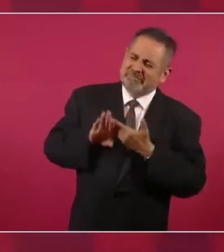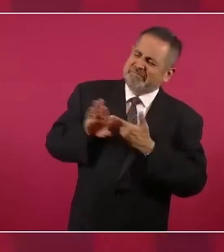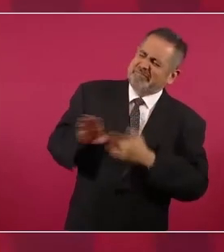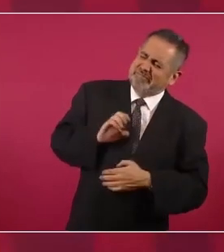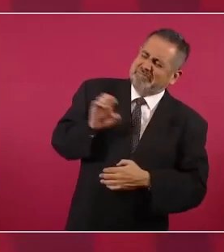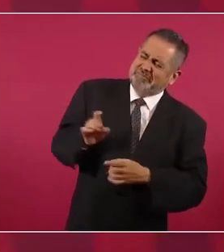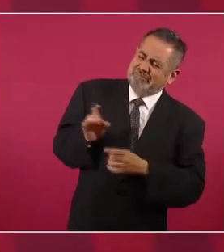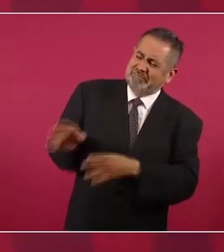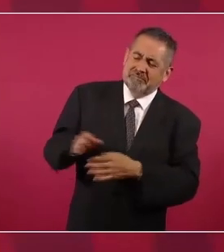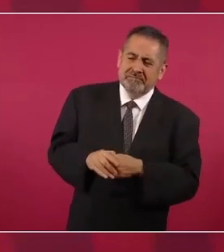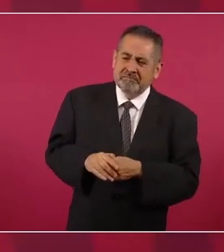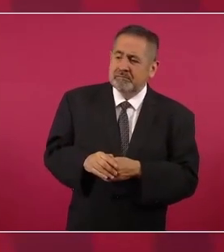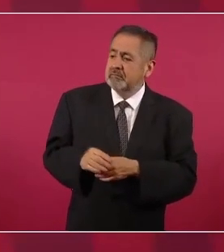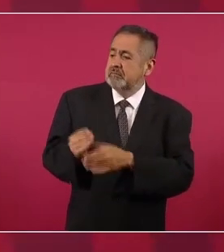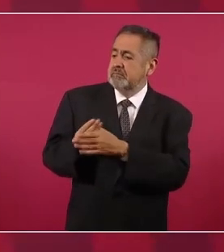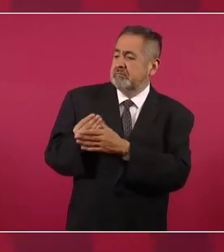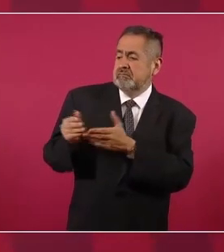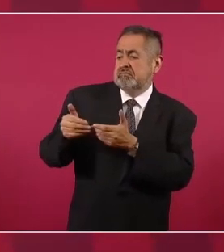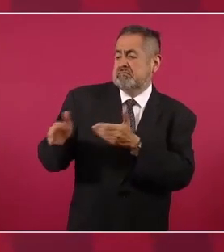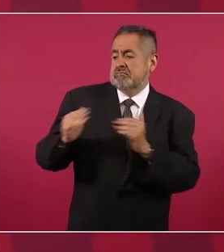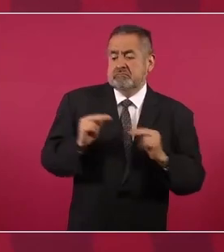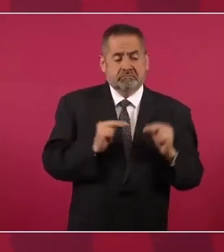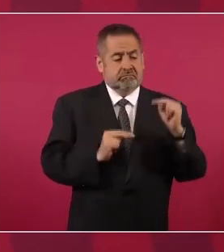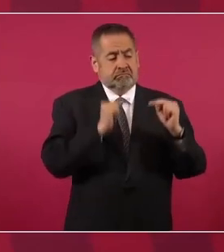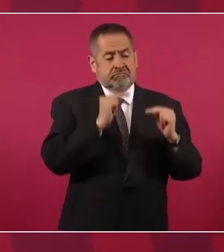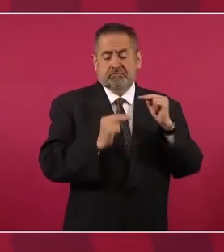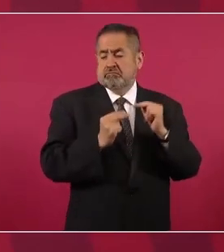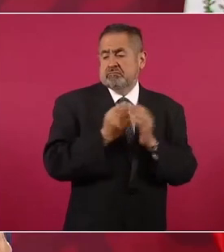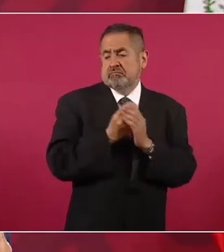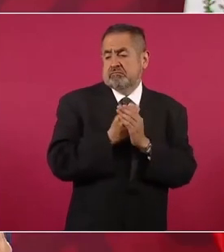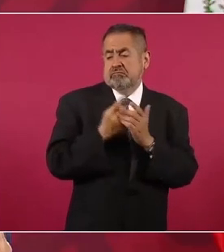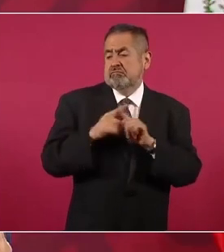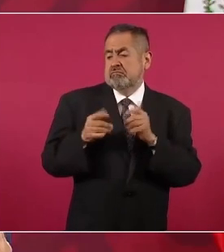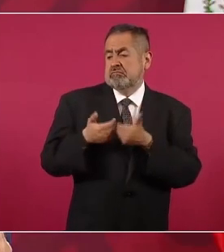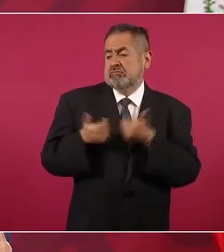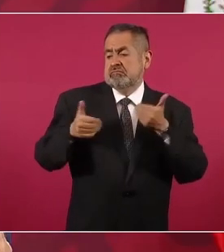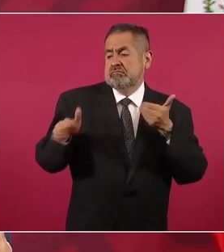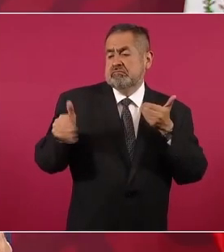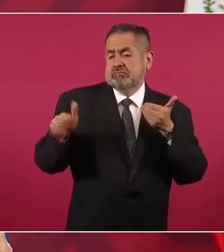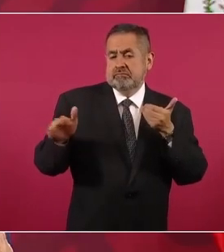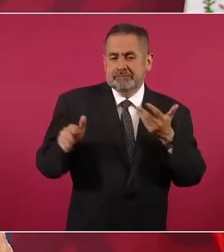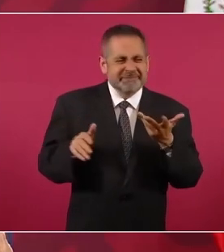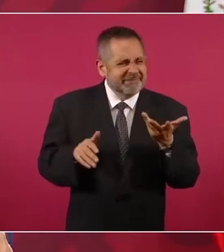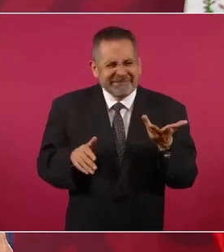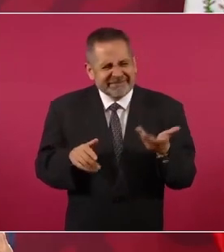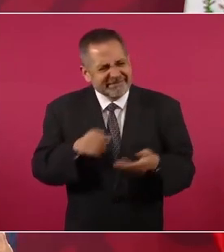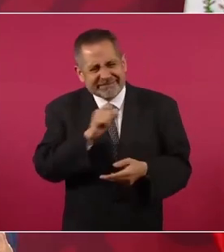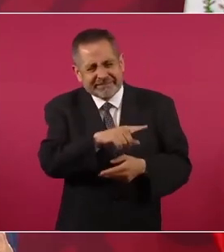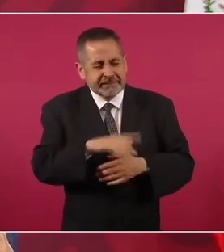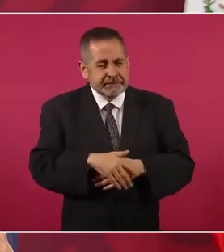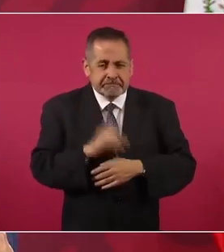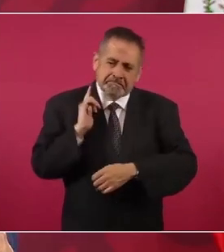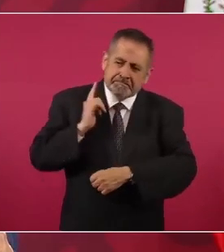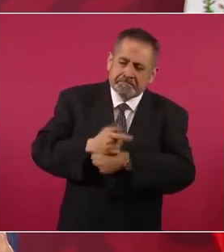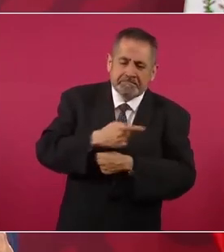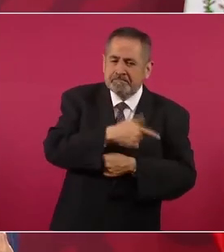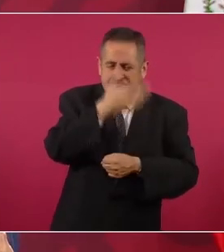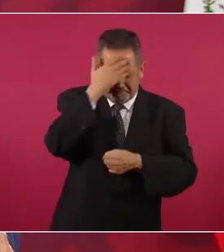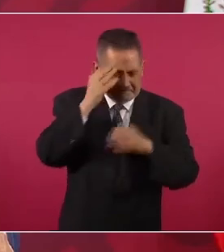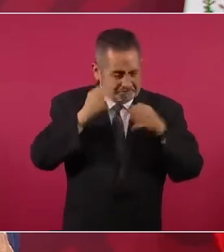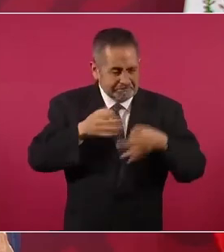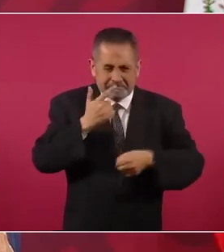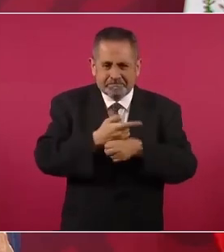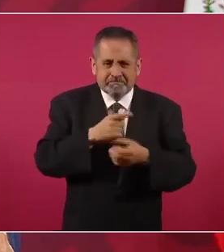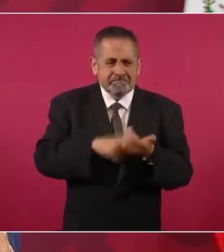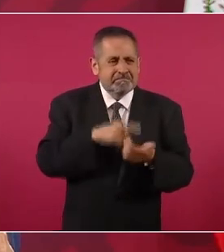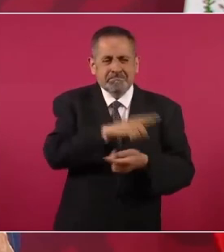muy clasistas y no se dan cuenta que